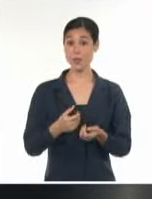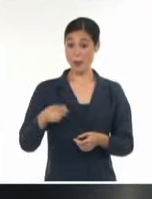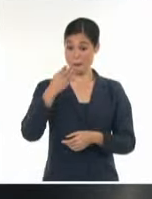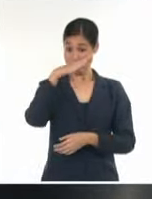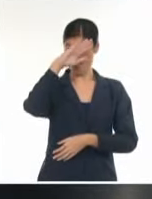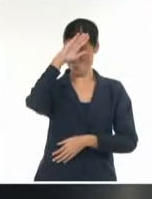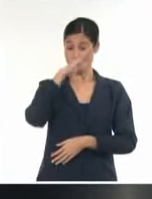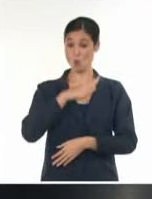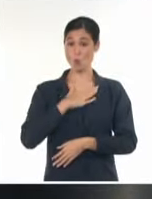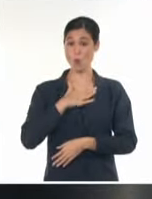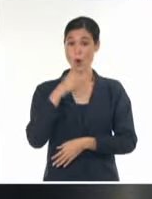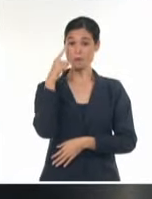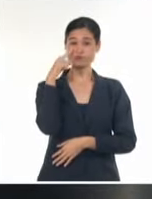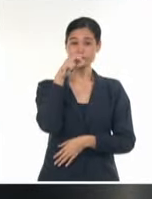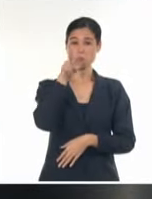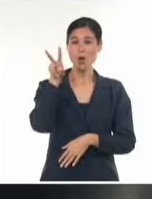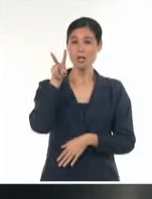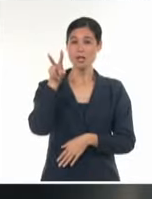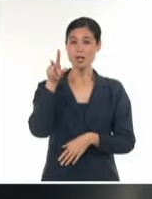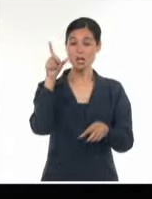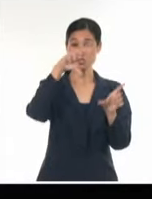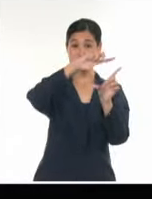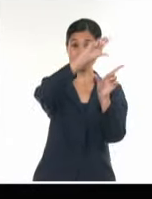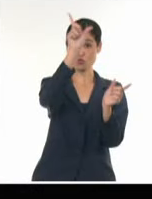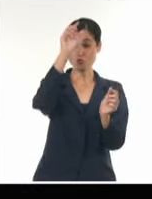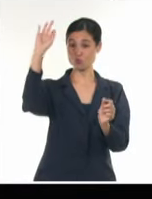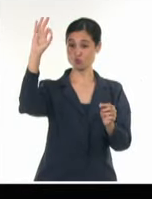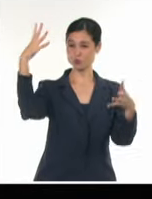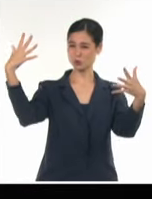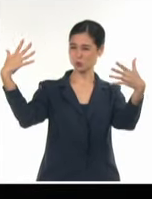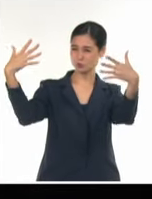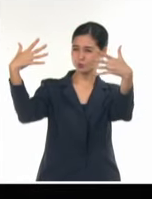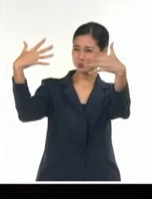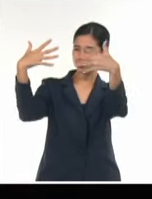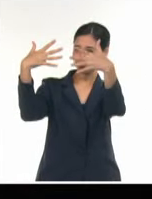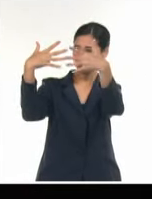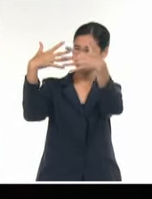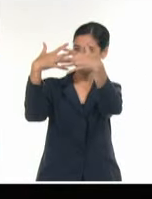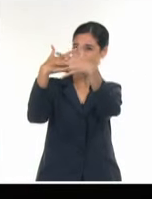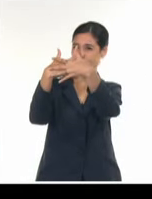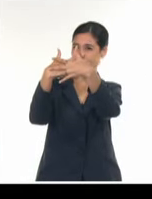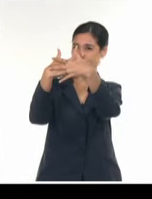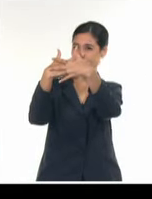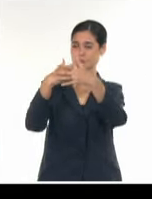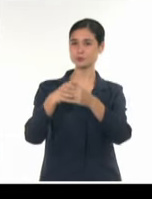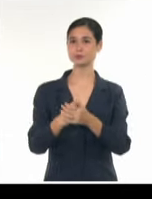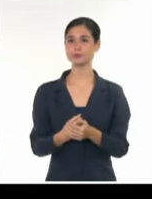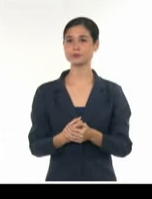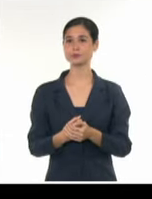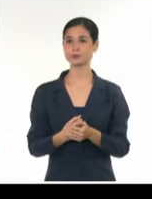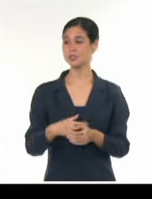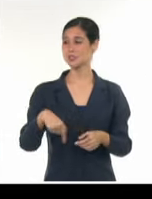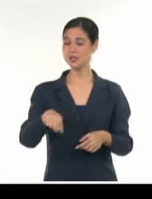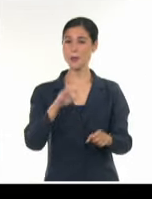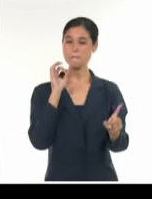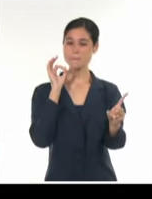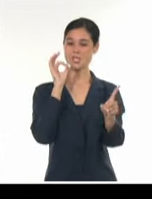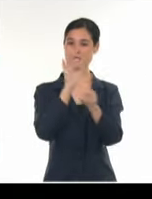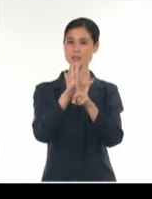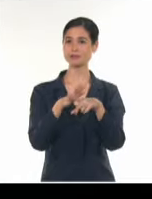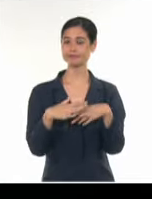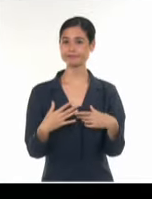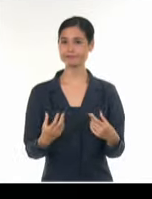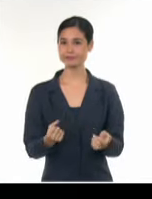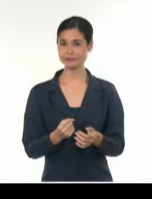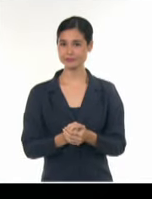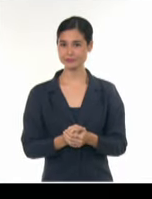informa el Instituto de Geofísica y Astronomía. En el Morro de La Habana, el comienzo del eclipse ocurrirá a las 13 horas con 39